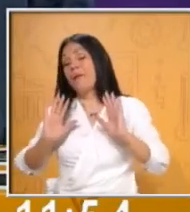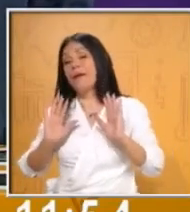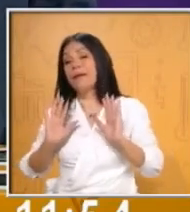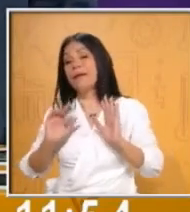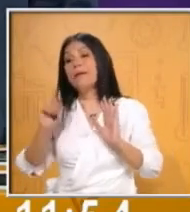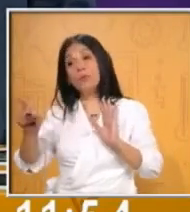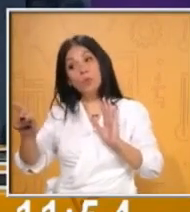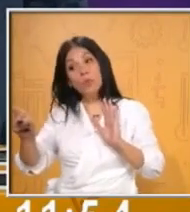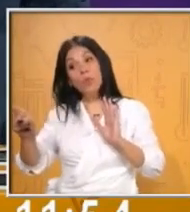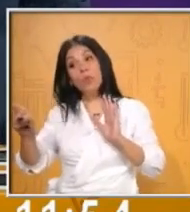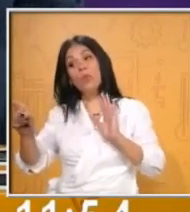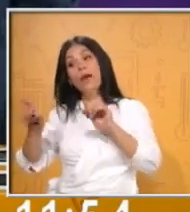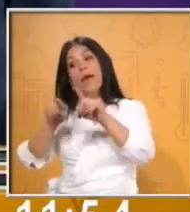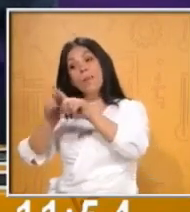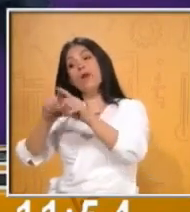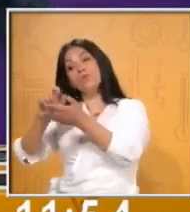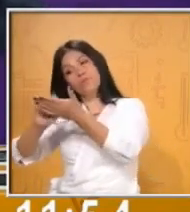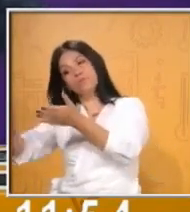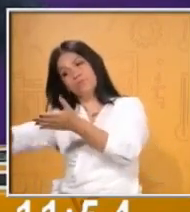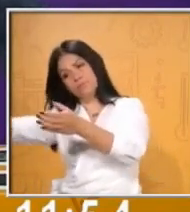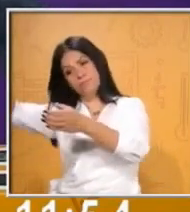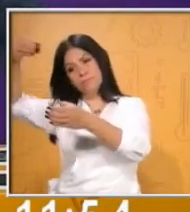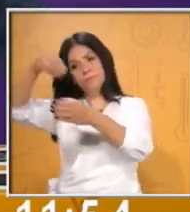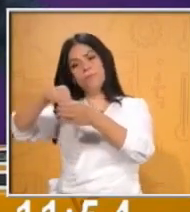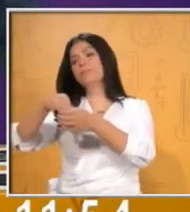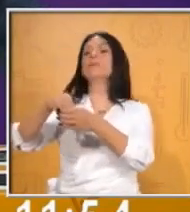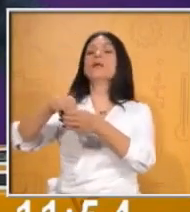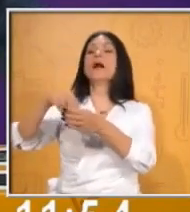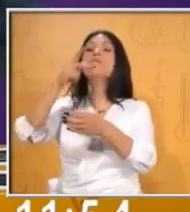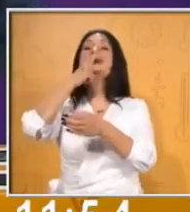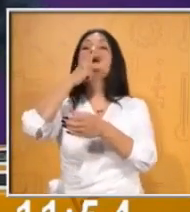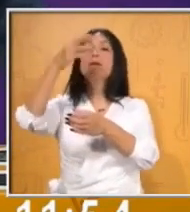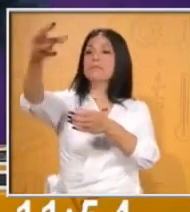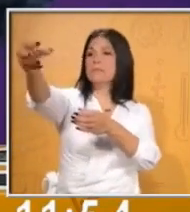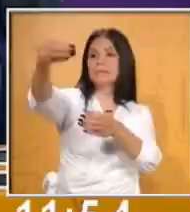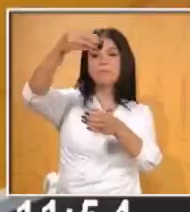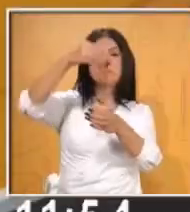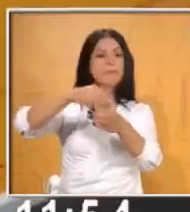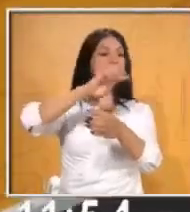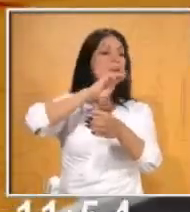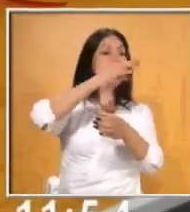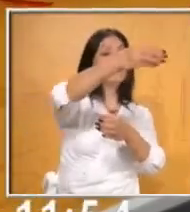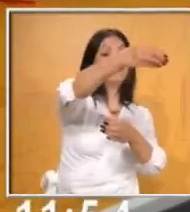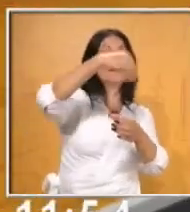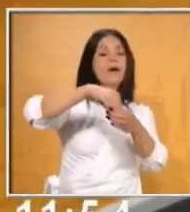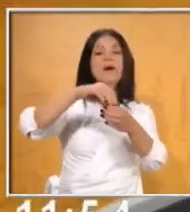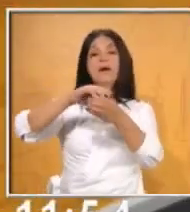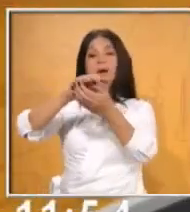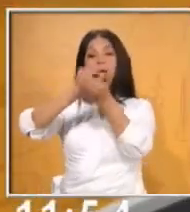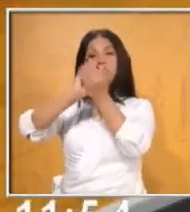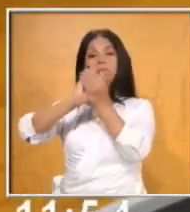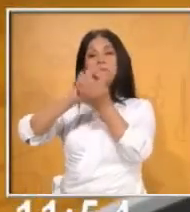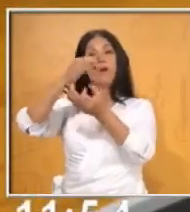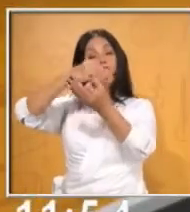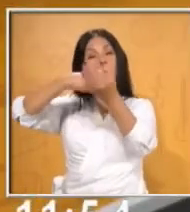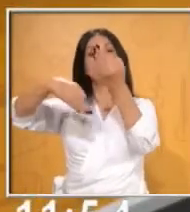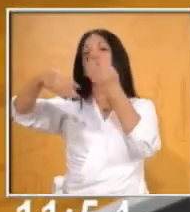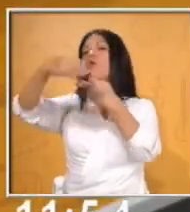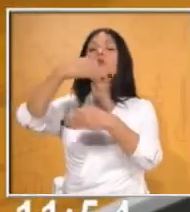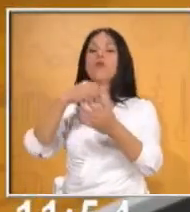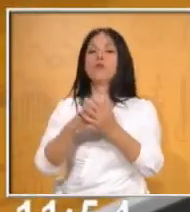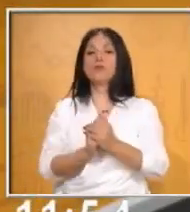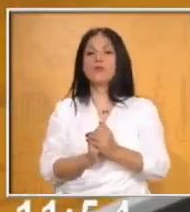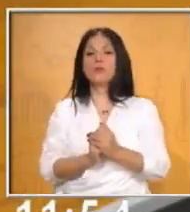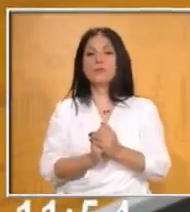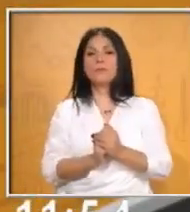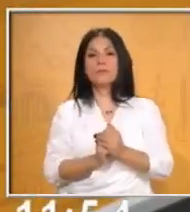también anoten sus respuestas sobre estas tres interrogantes. Y vamos a depositarlas dentro del recipiente. El maestro y yo ya lo hicimos, ahorita que